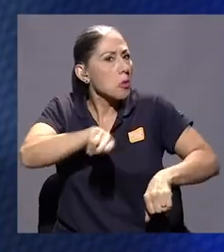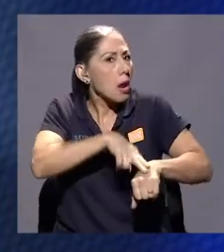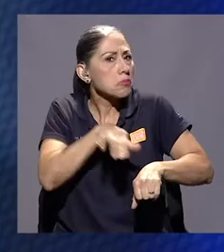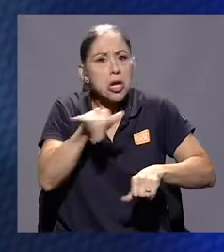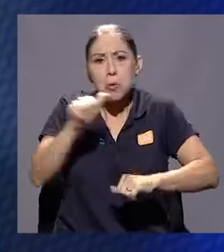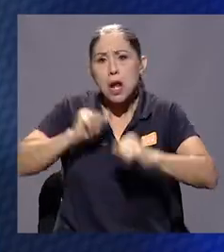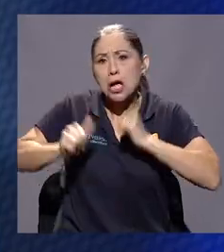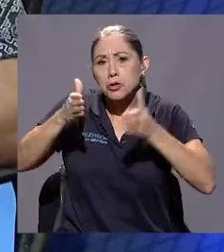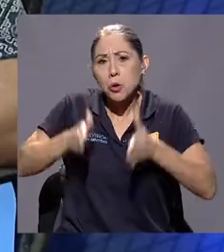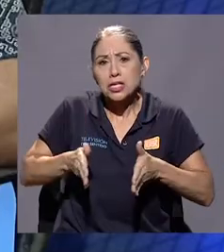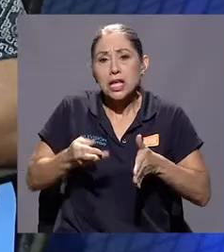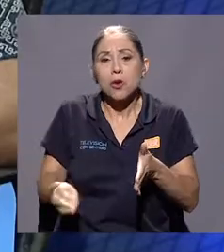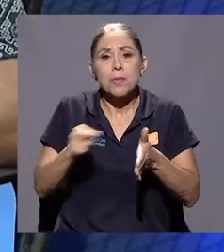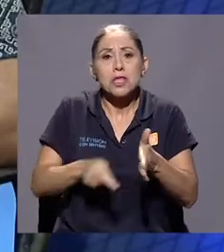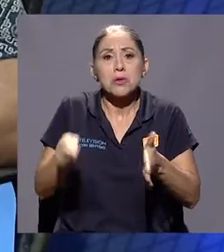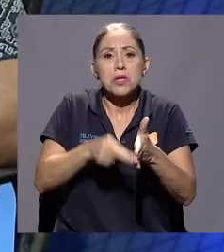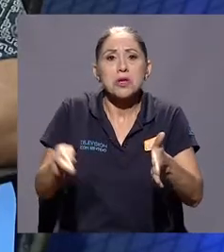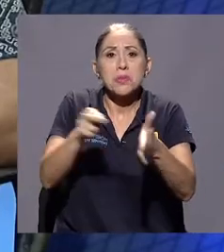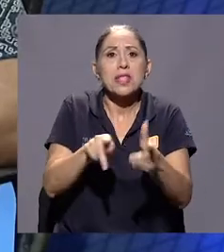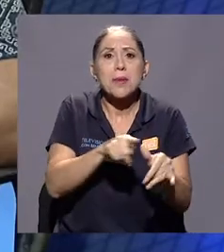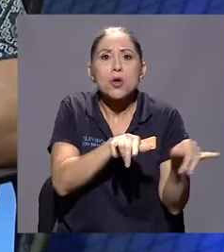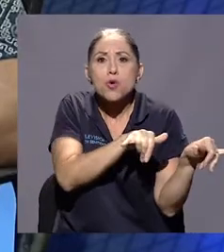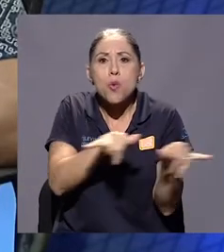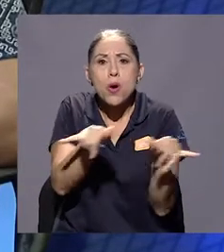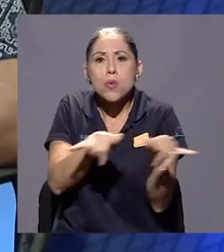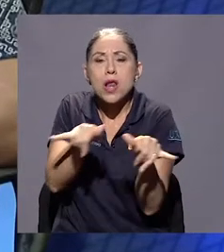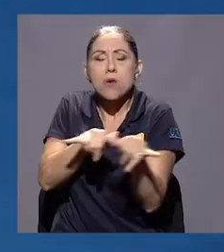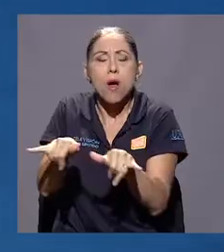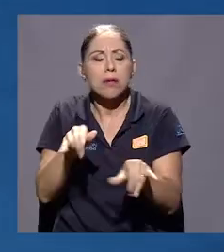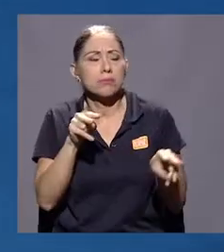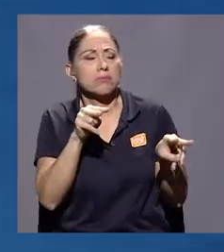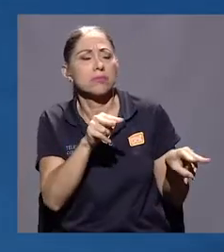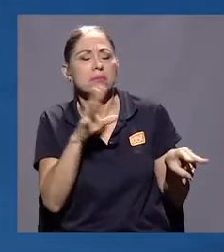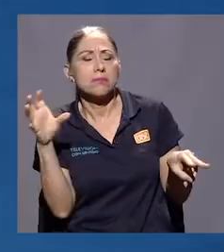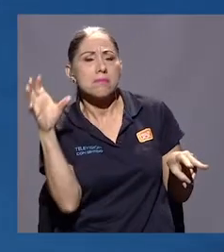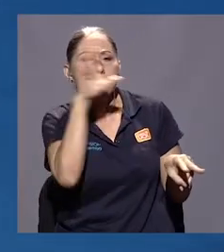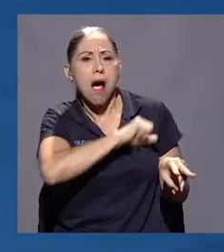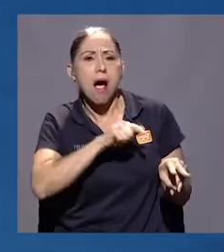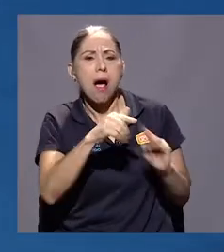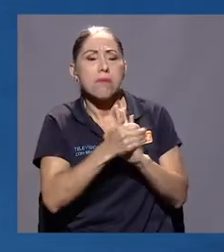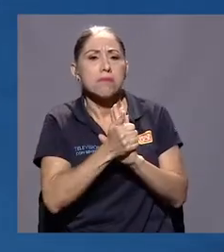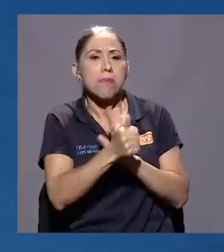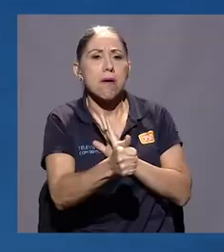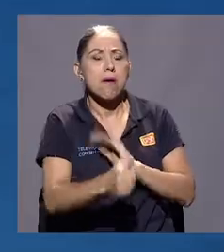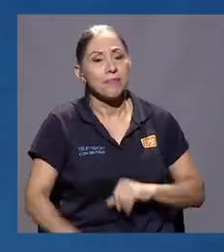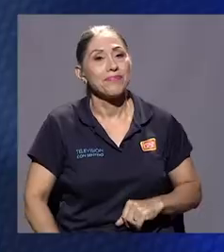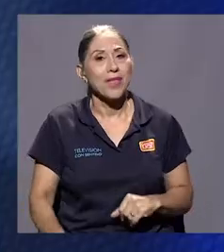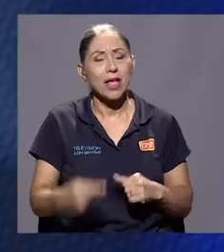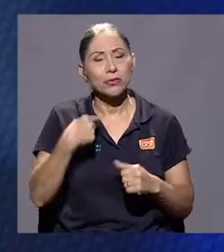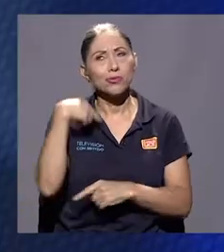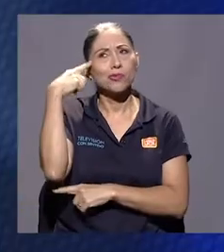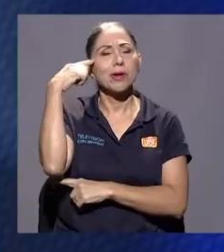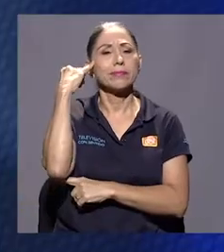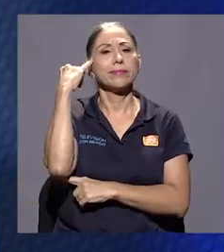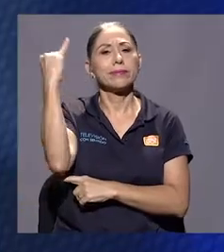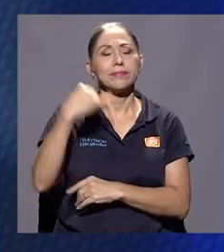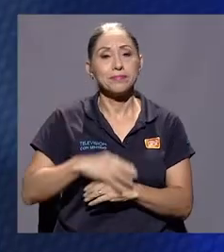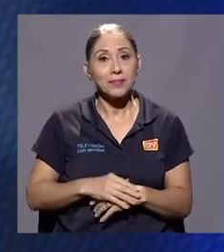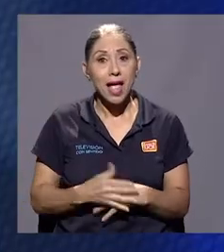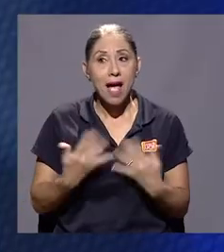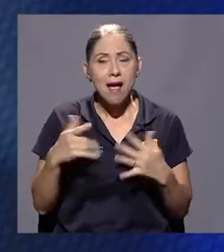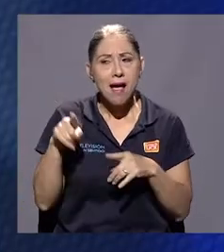como lo hacen los actores que lo repiten varias veces pero igual lo hacía así. me empecé a cuenta que él era bien talentoso. Entonces empecé a unir la idea